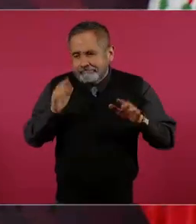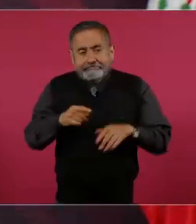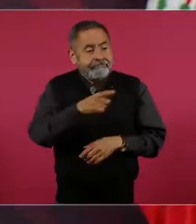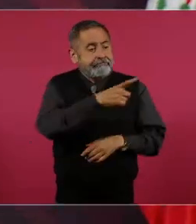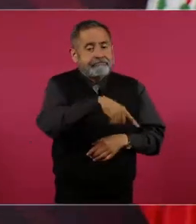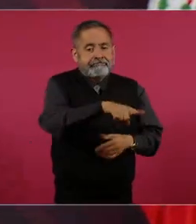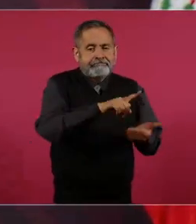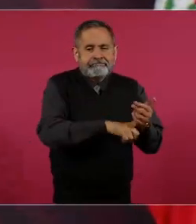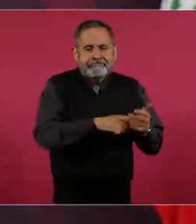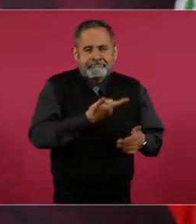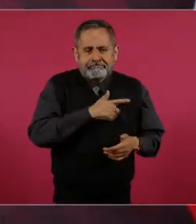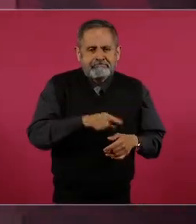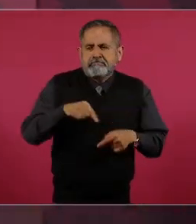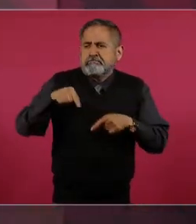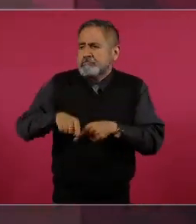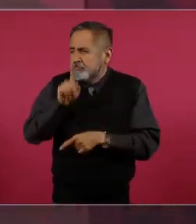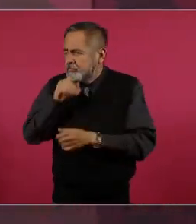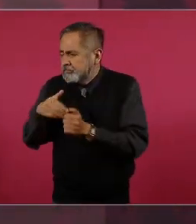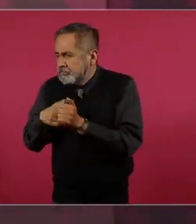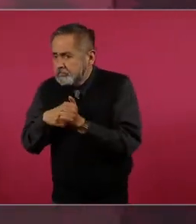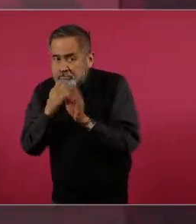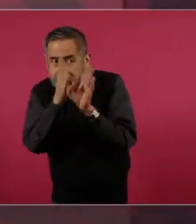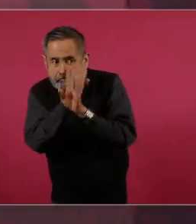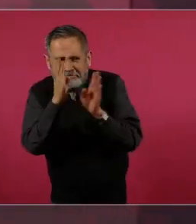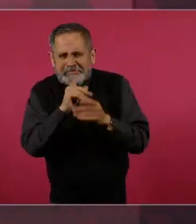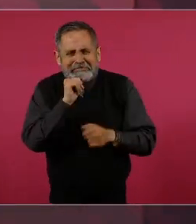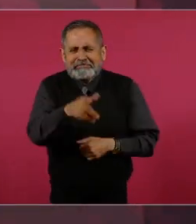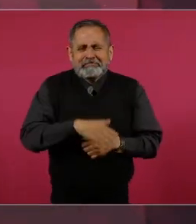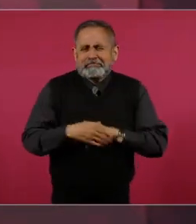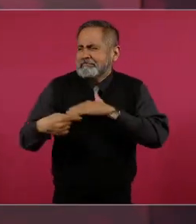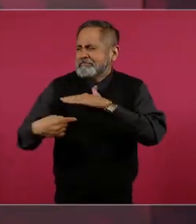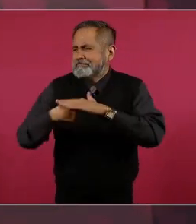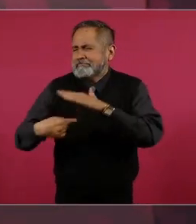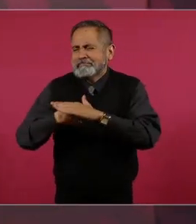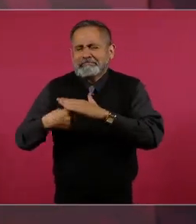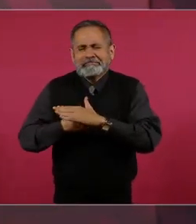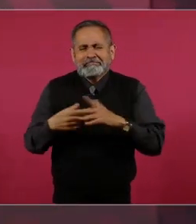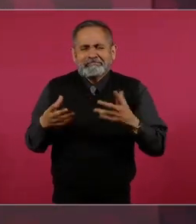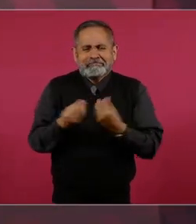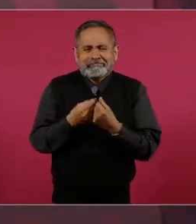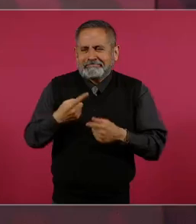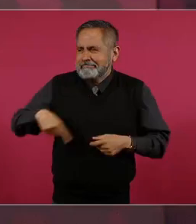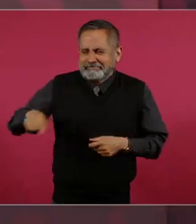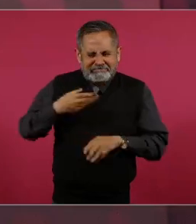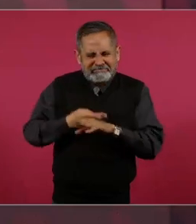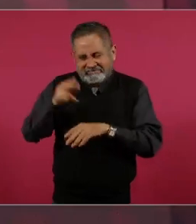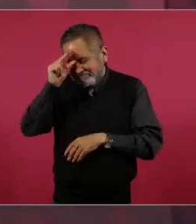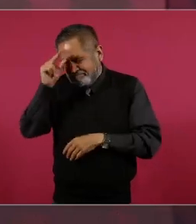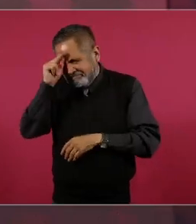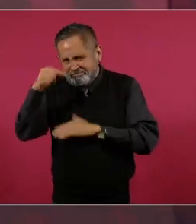aquí no hay espionaje, pero sí hay mucha inteligencia,